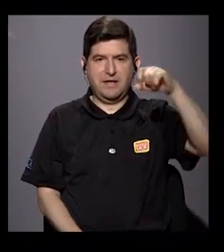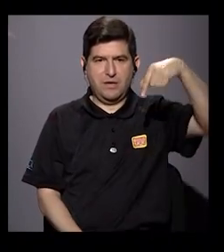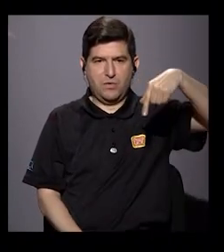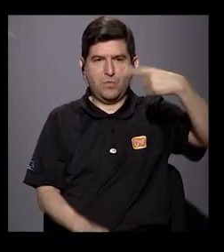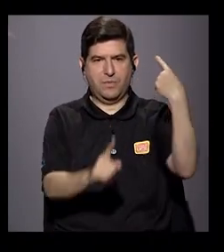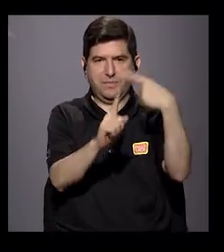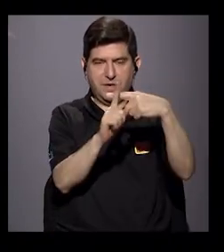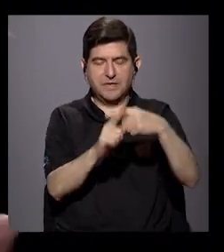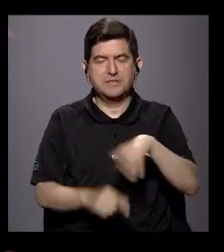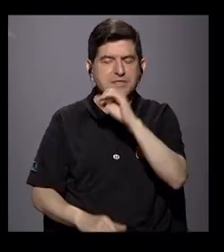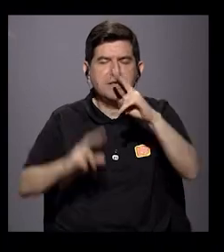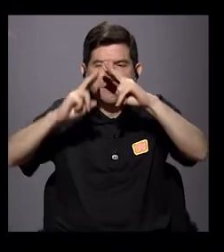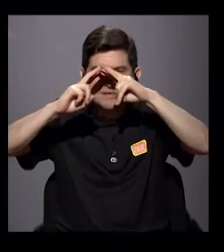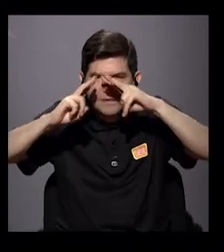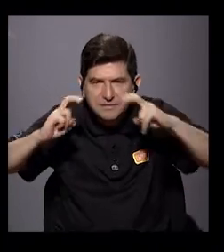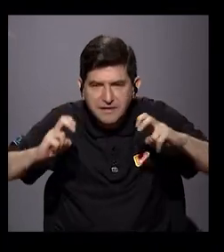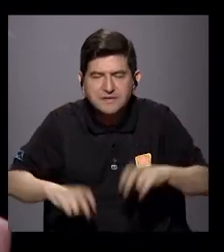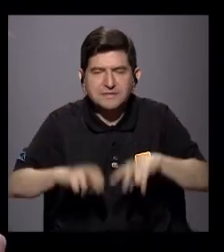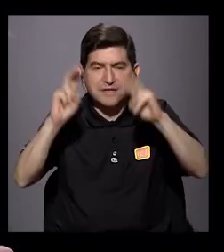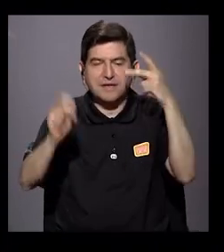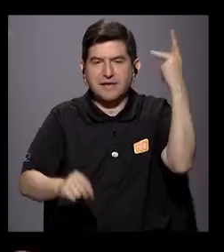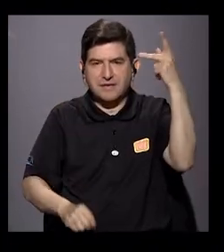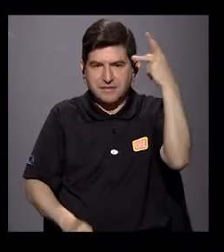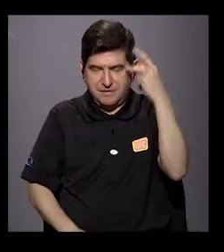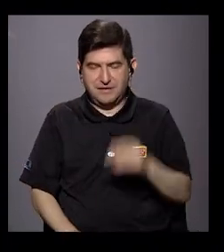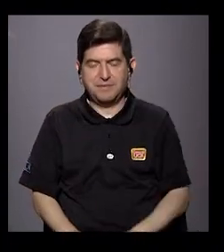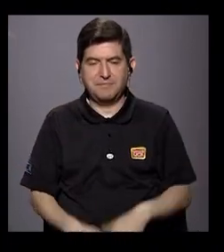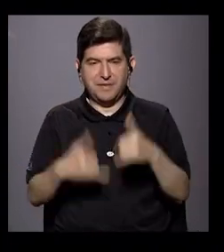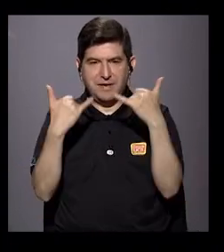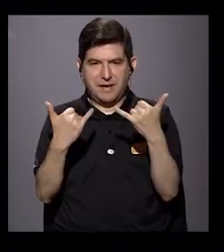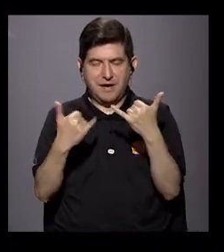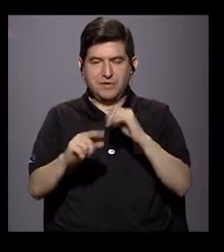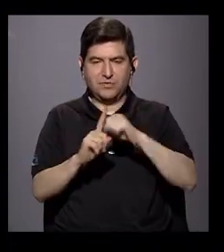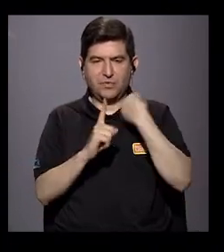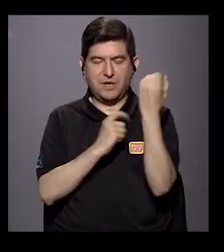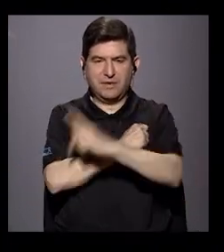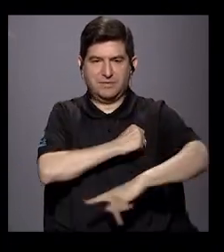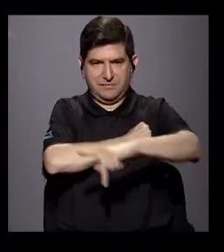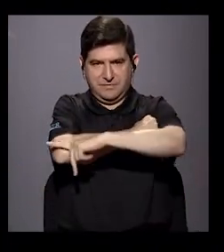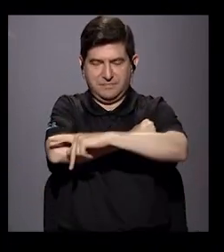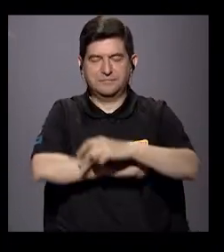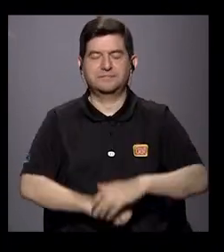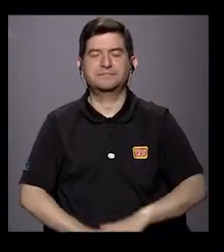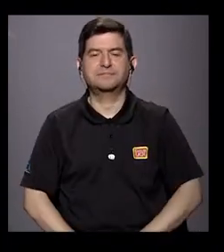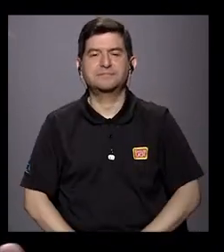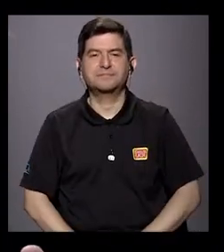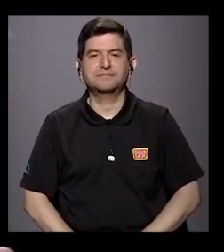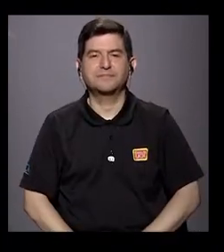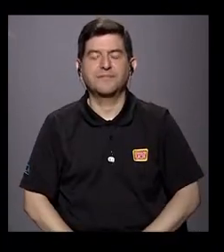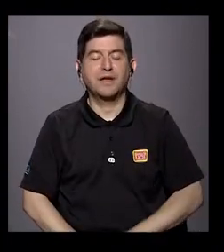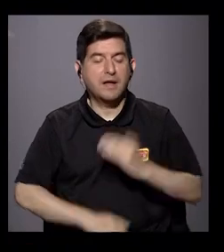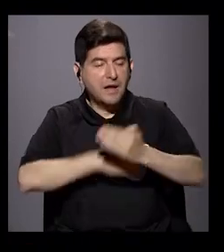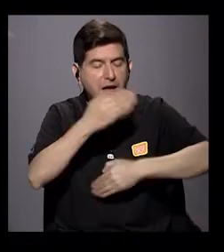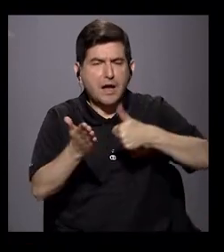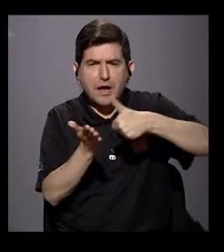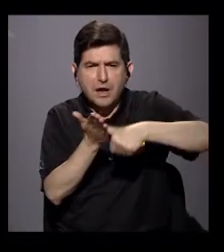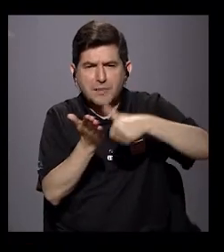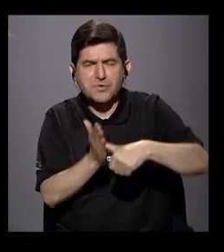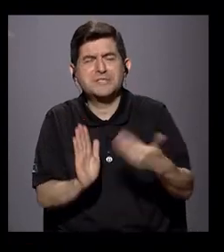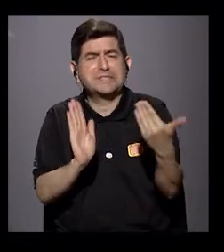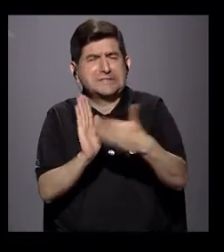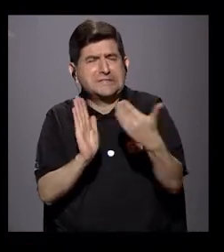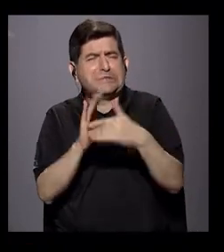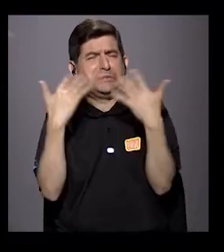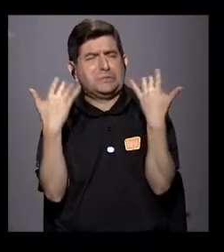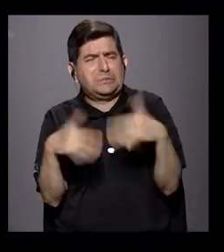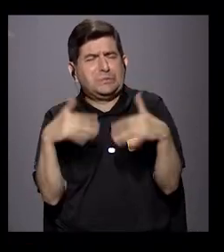haciendo una revisión en materia política de la actualidad nacional. El proceso electoral nos dejó muy